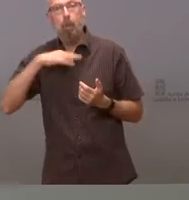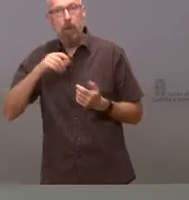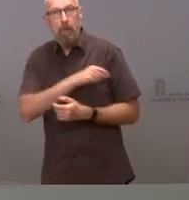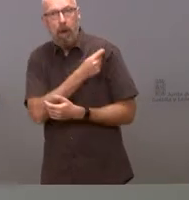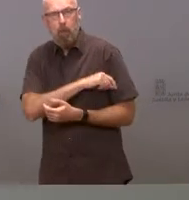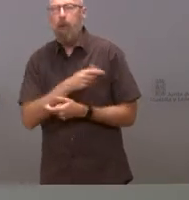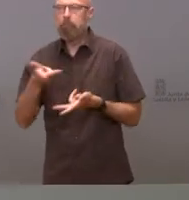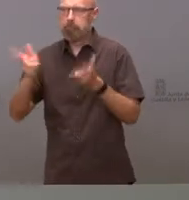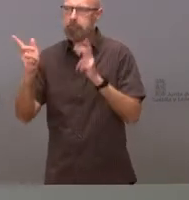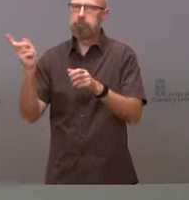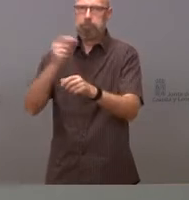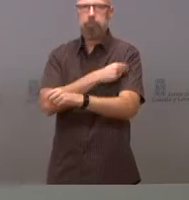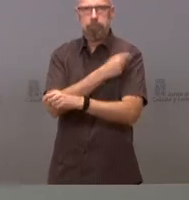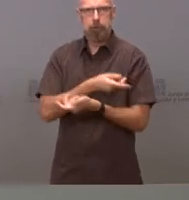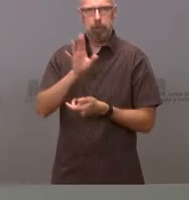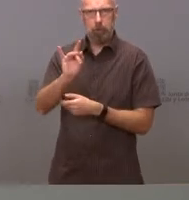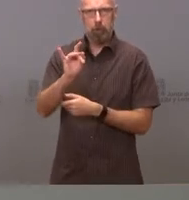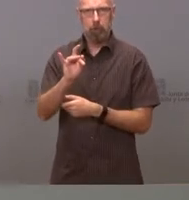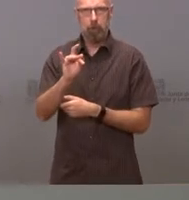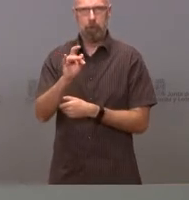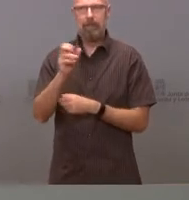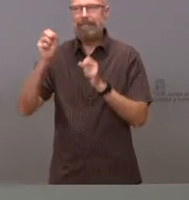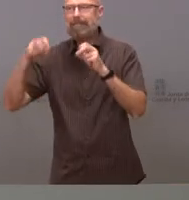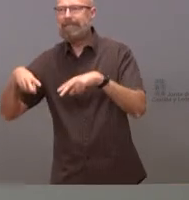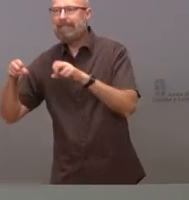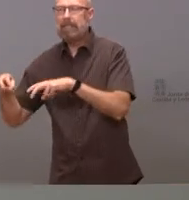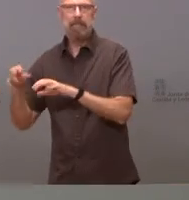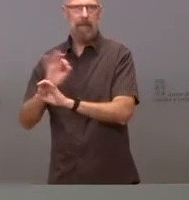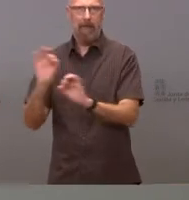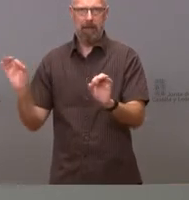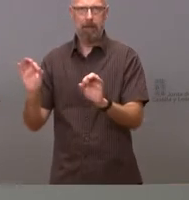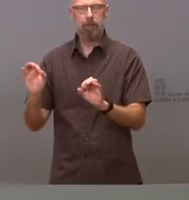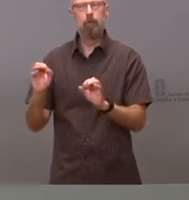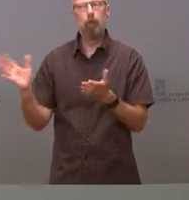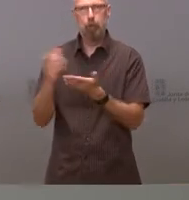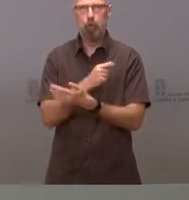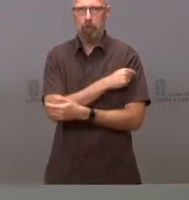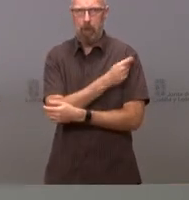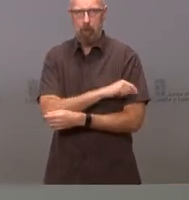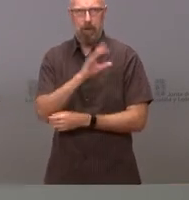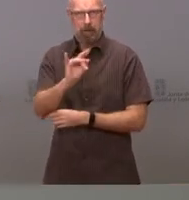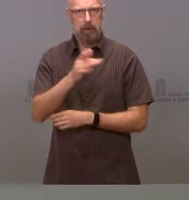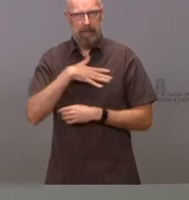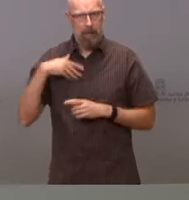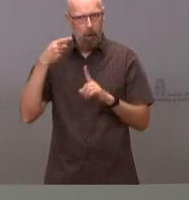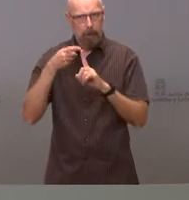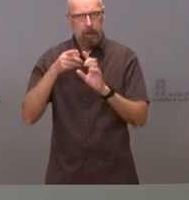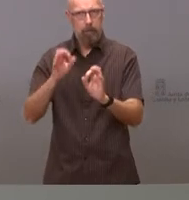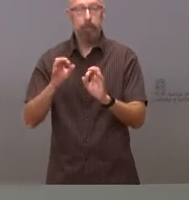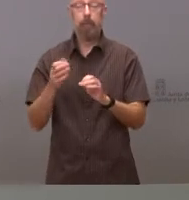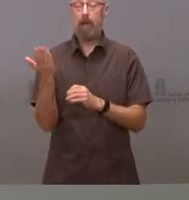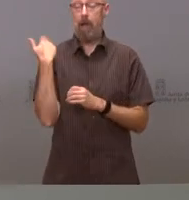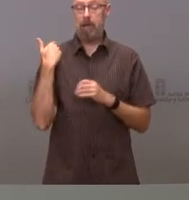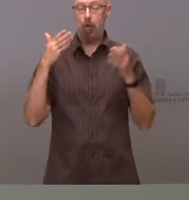nadie sin aplicársele esa vacunación. Ayer, en el Consejo Interterritorial, entre los diversos temas que